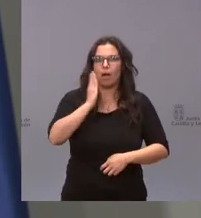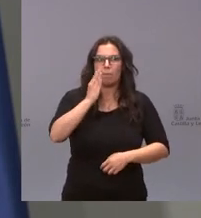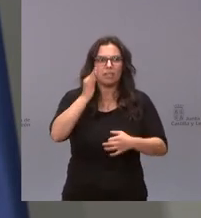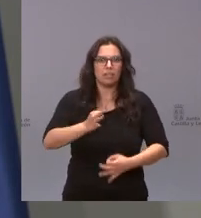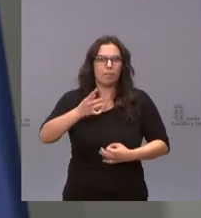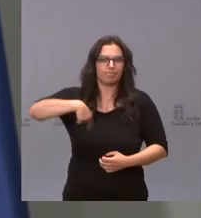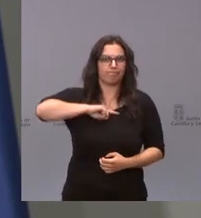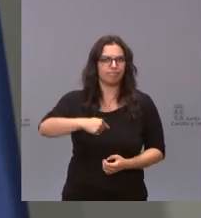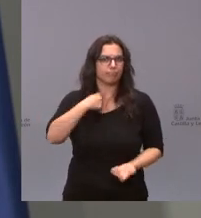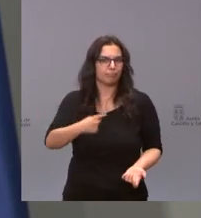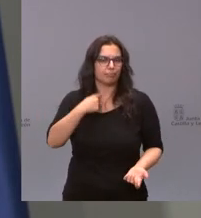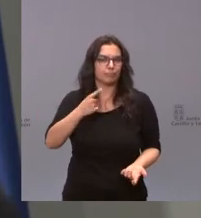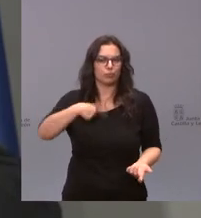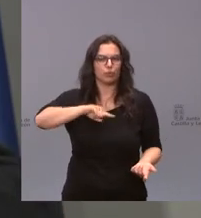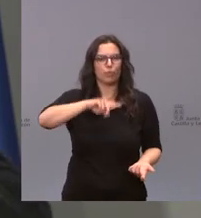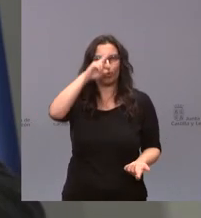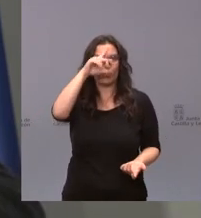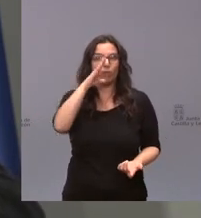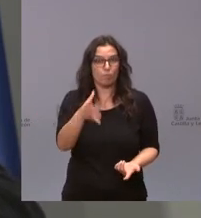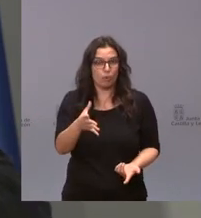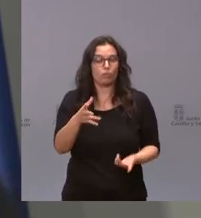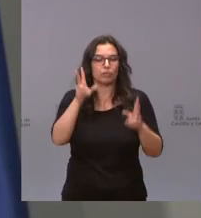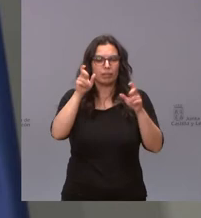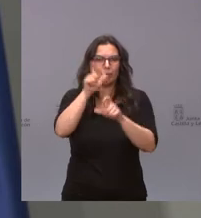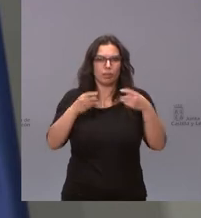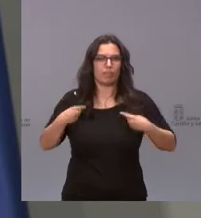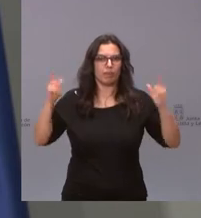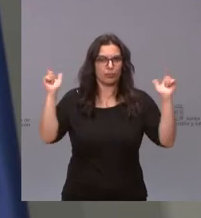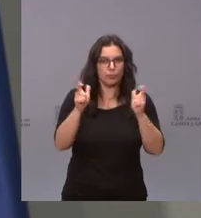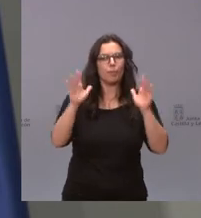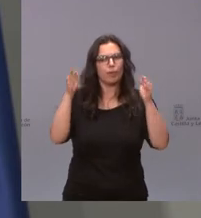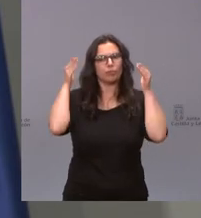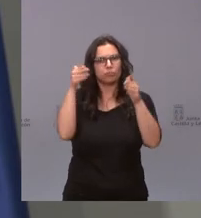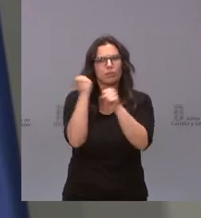estamos preocupados por el balance demográfico pero estamos trabajando